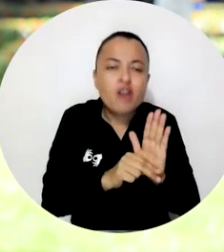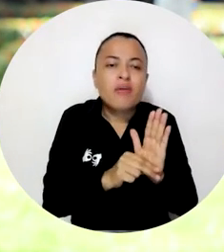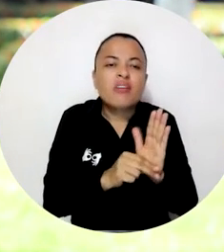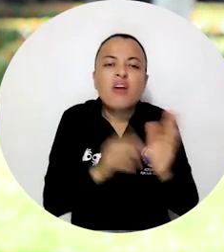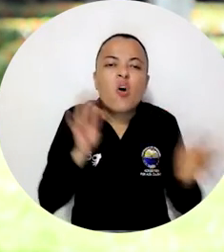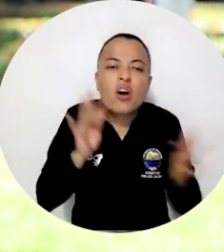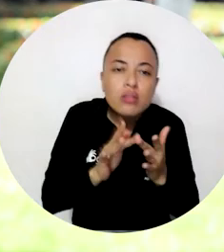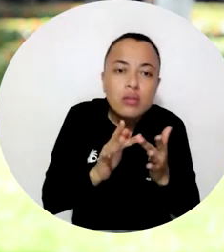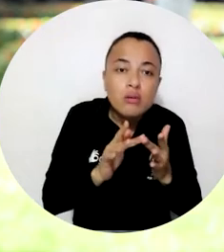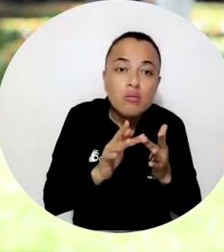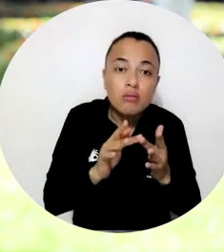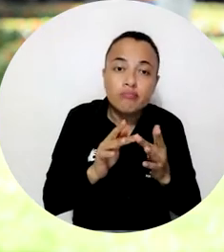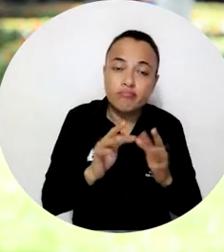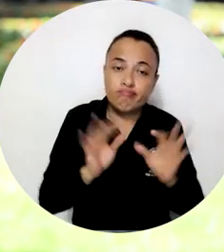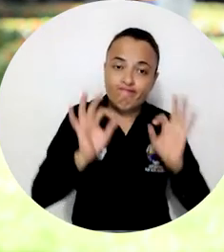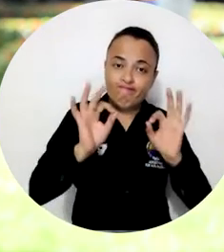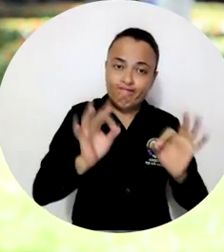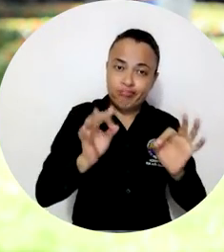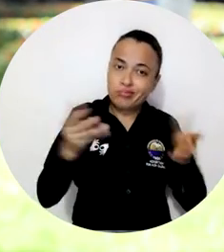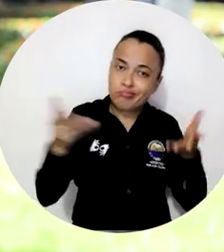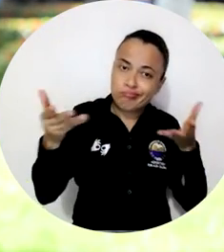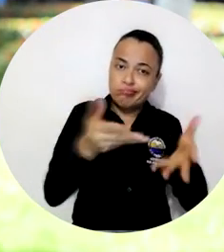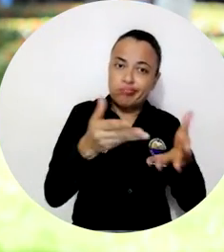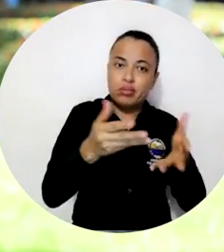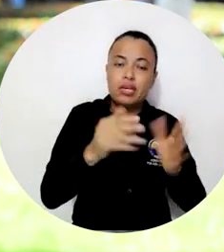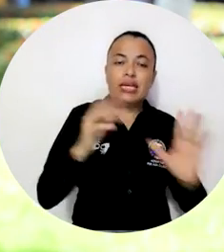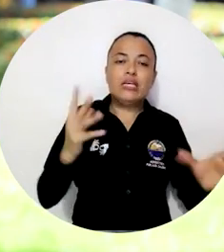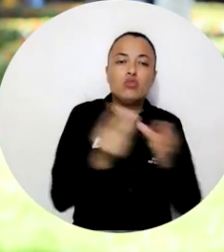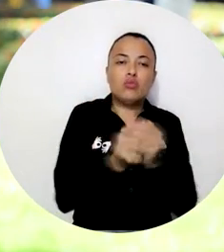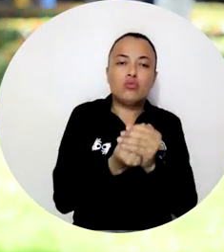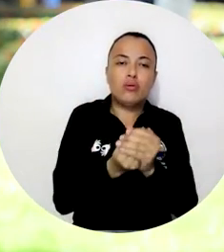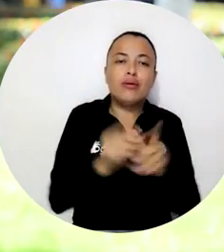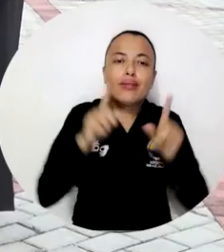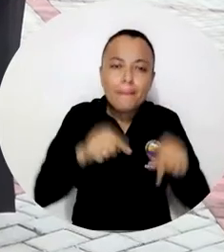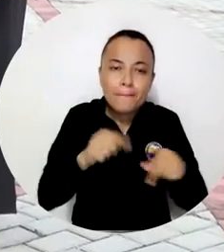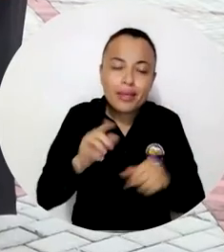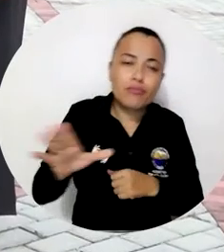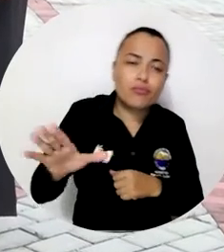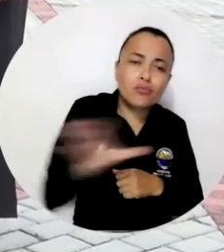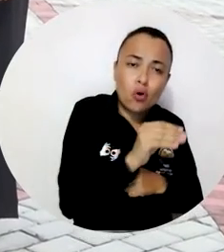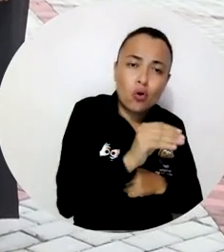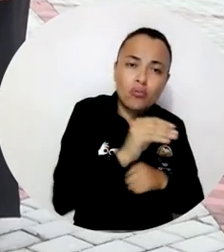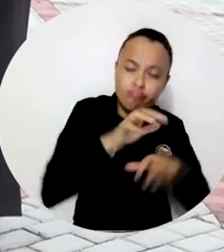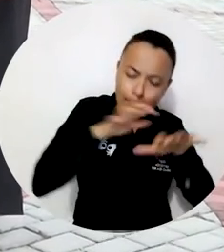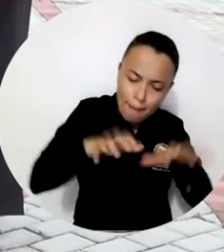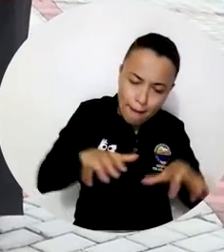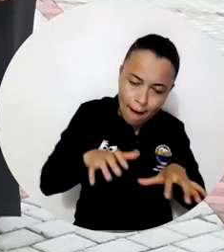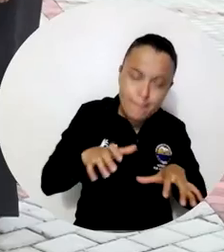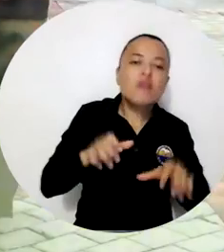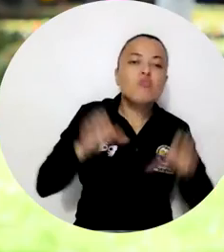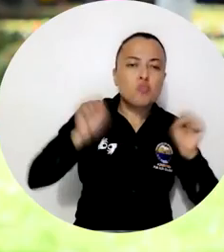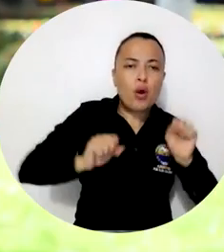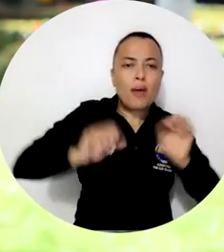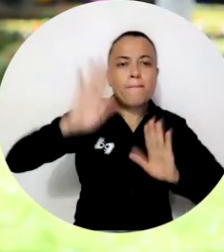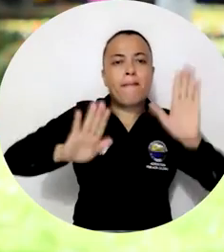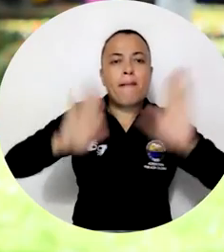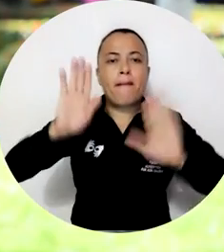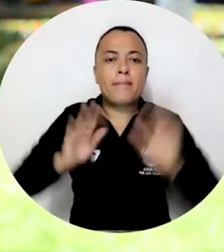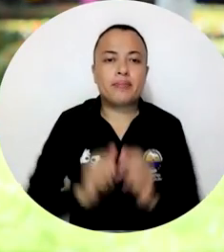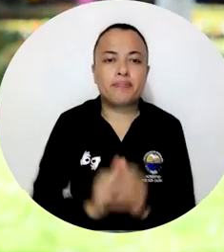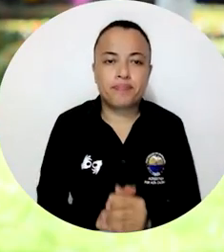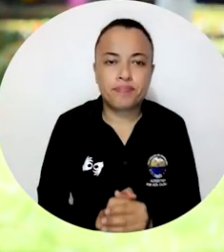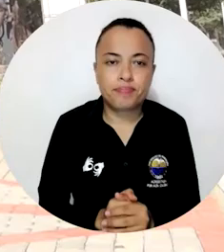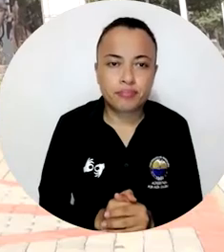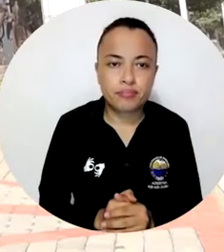la inclusión, que se mantenga un lenguaje incluyente, genera acciones que favorecen la